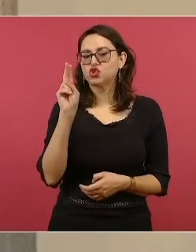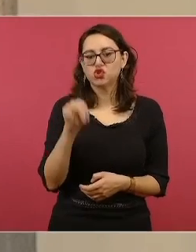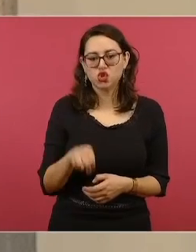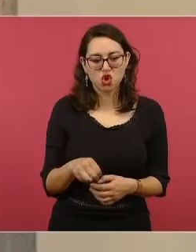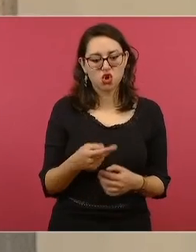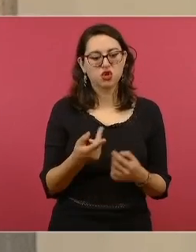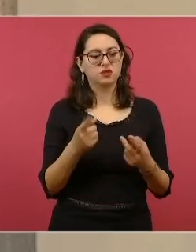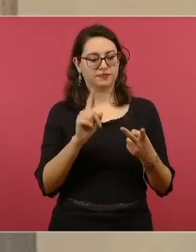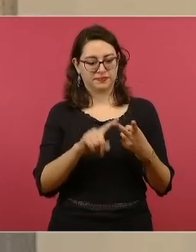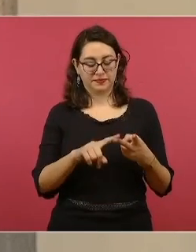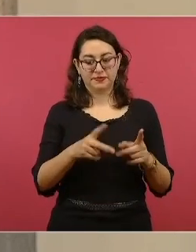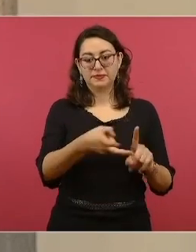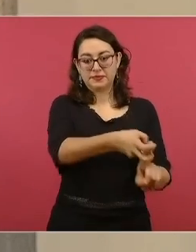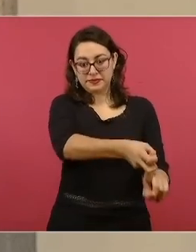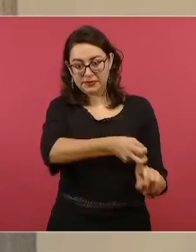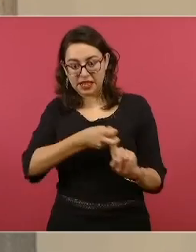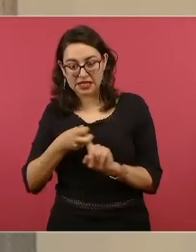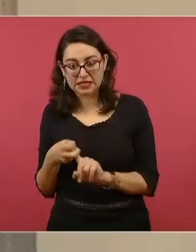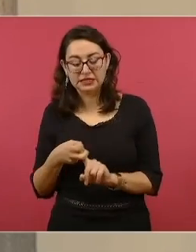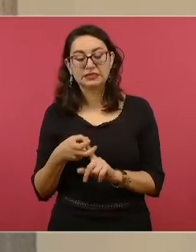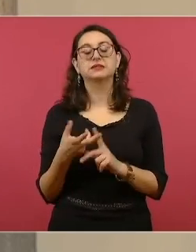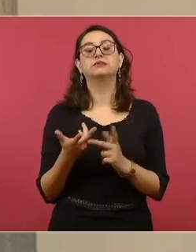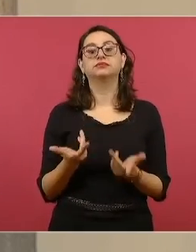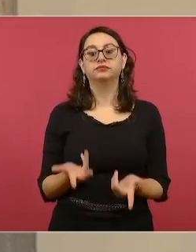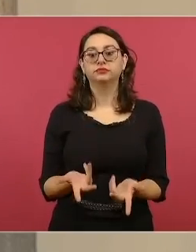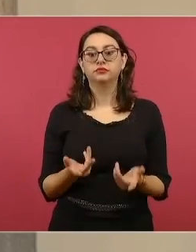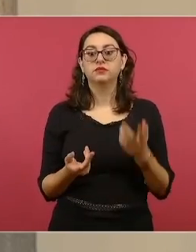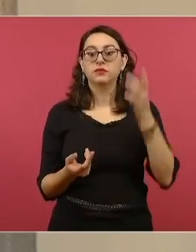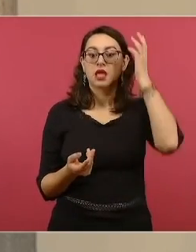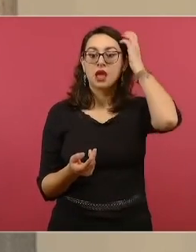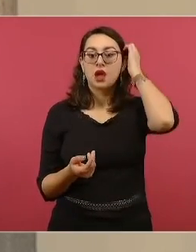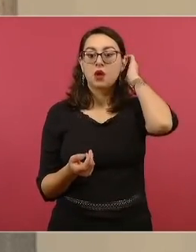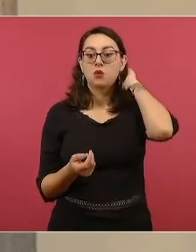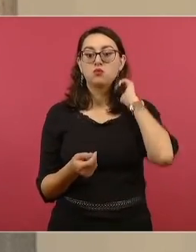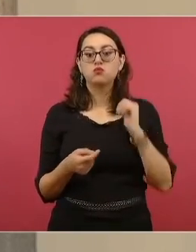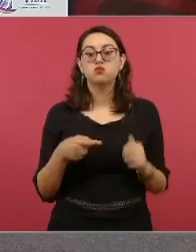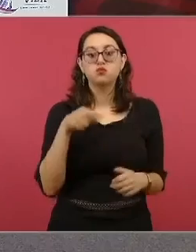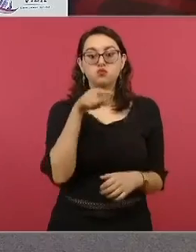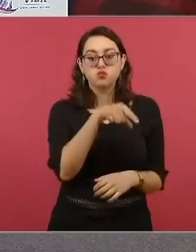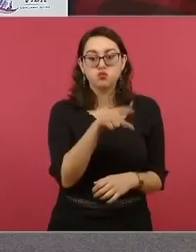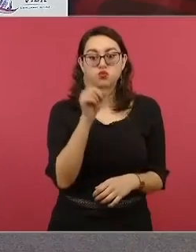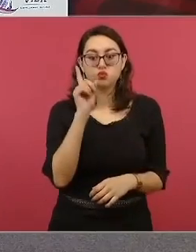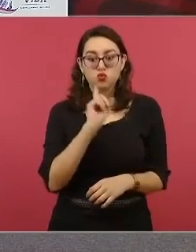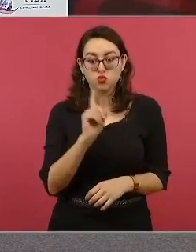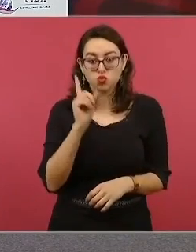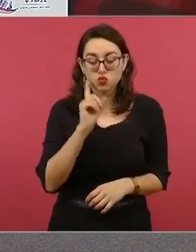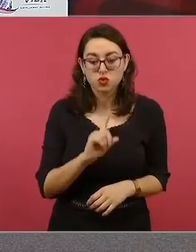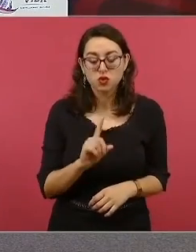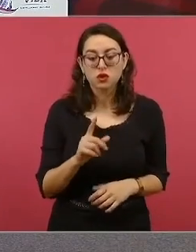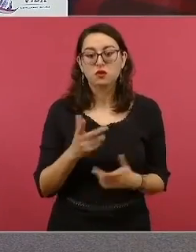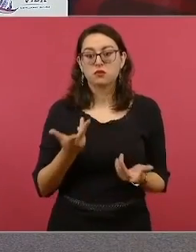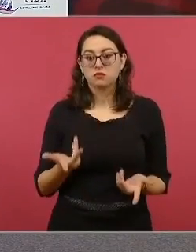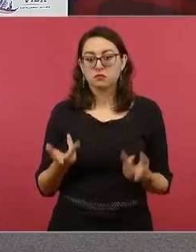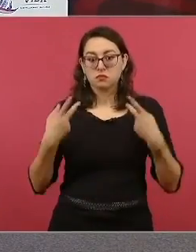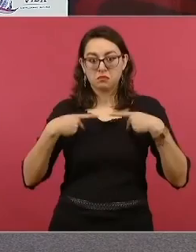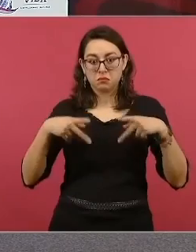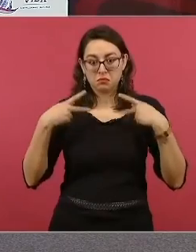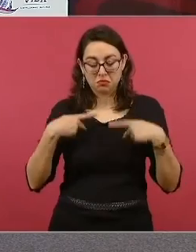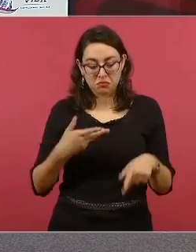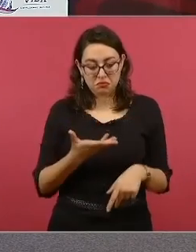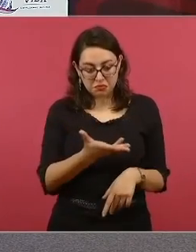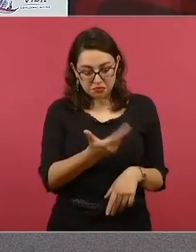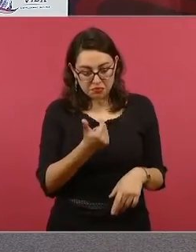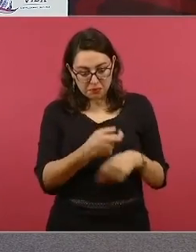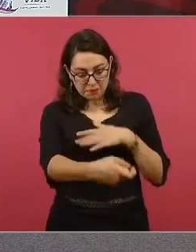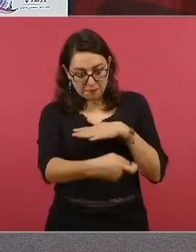persona de identidad reservada quien al acudir a la SEIDO fue estacionada con un millón de pesos a cambio de no ser consignado.